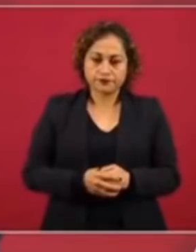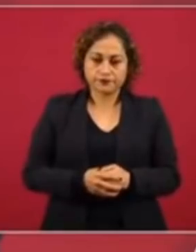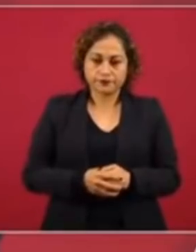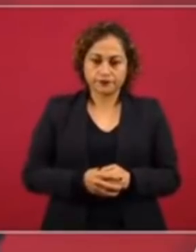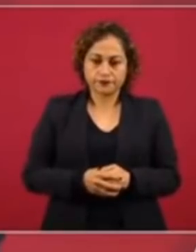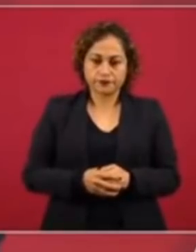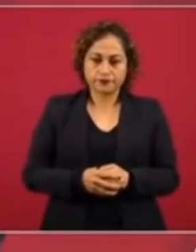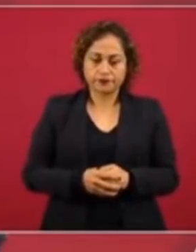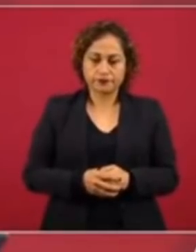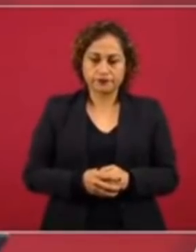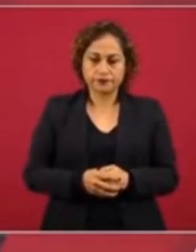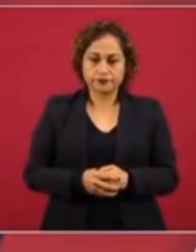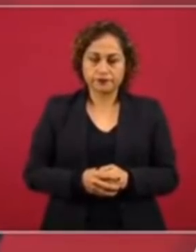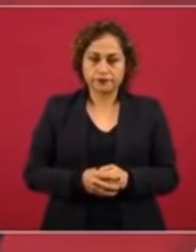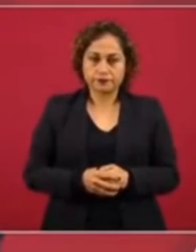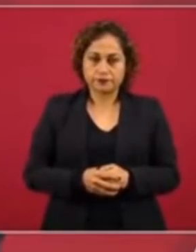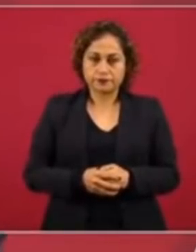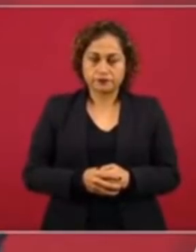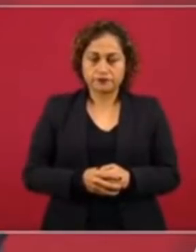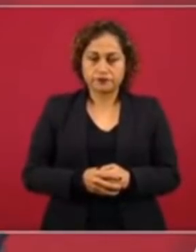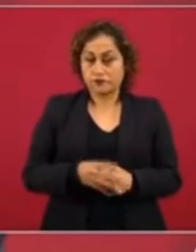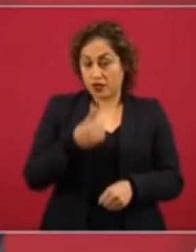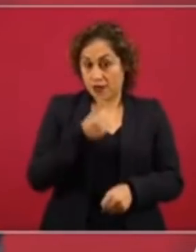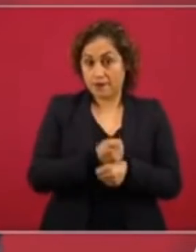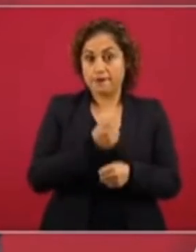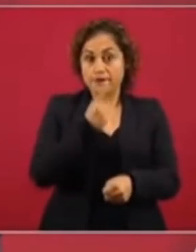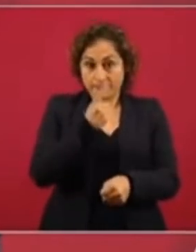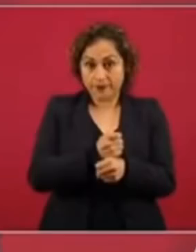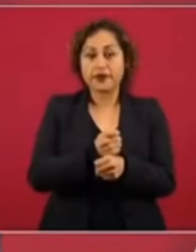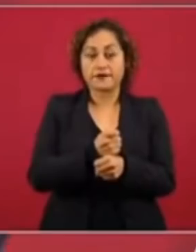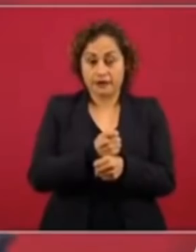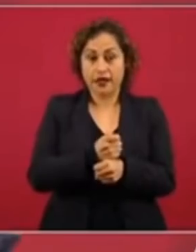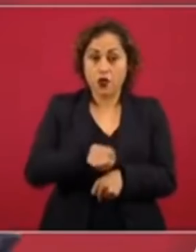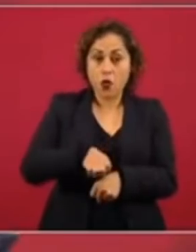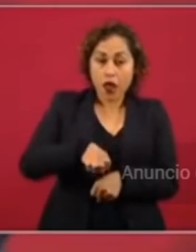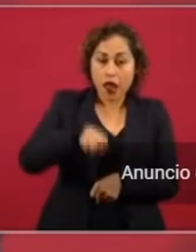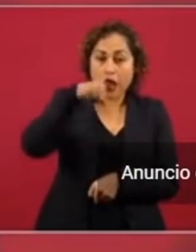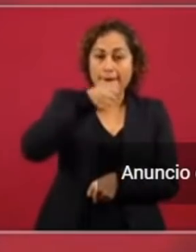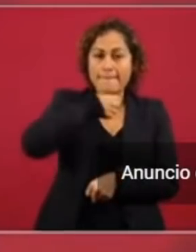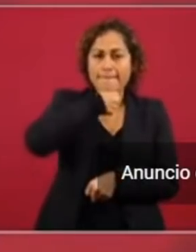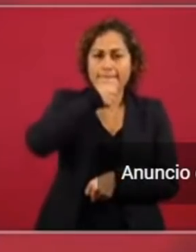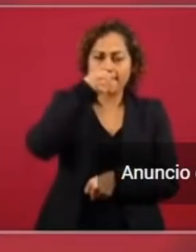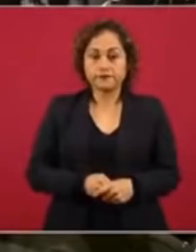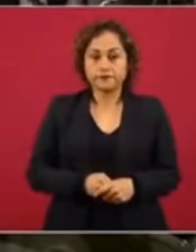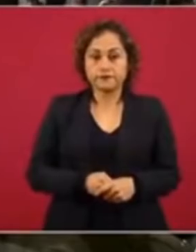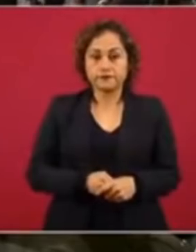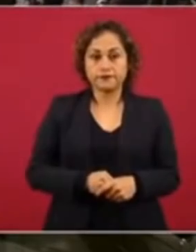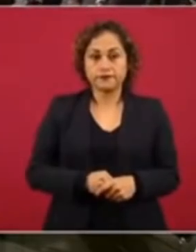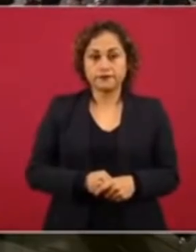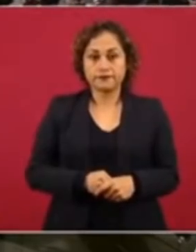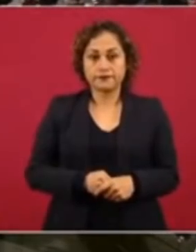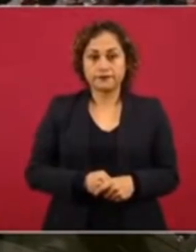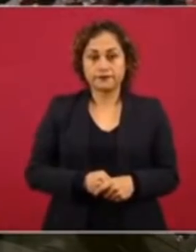Empezando por los que tienen mayor edad, ahí, hasta 60. Ir